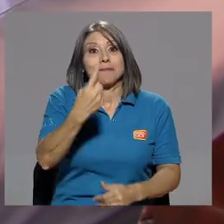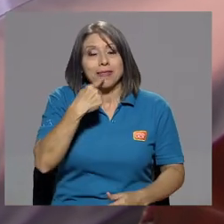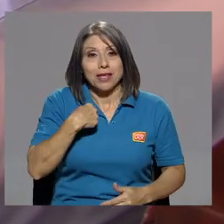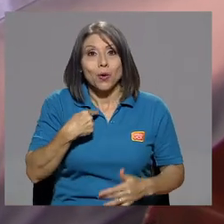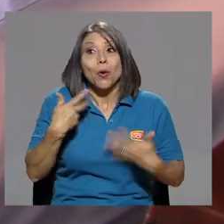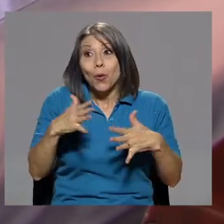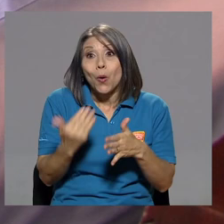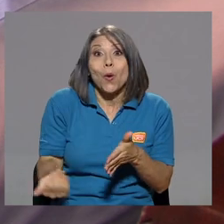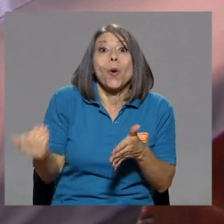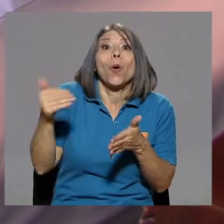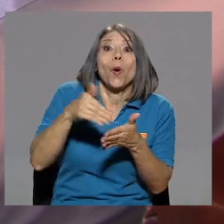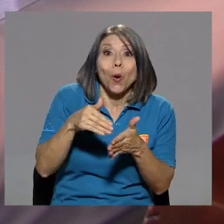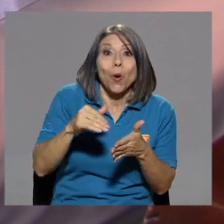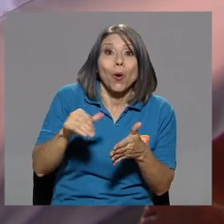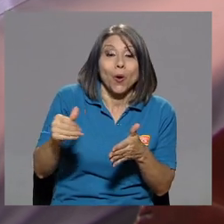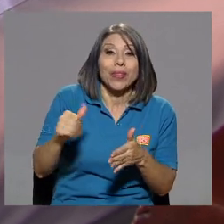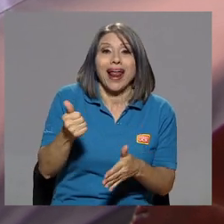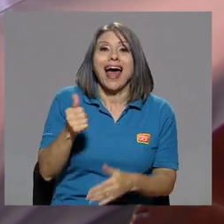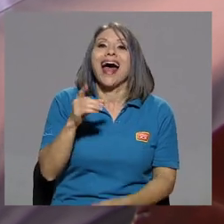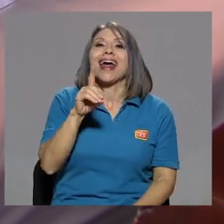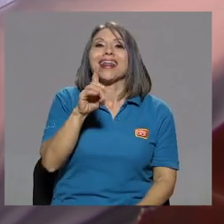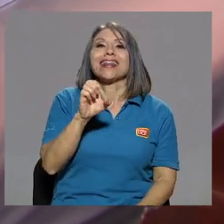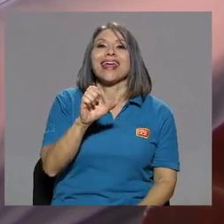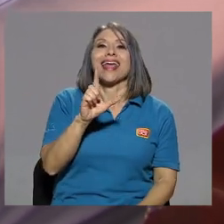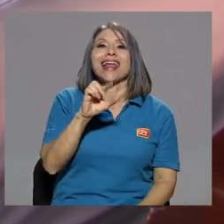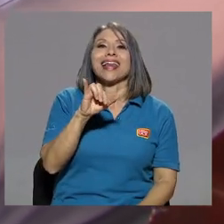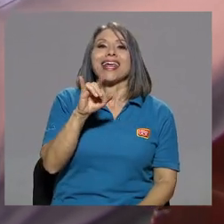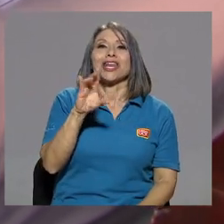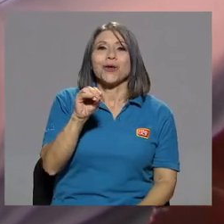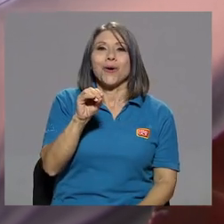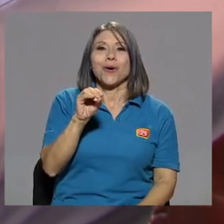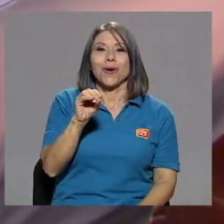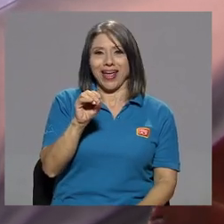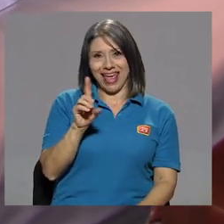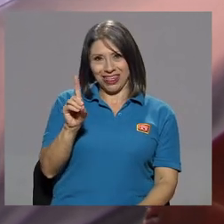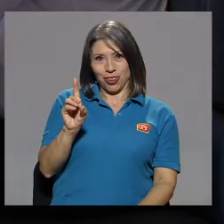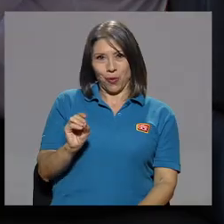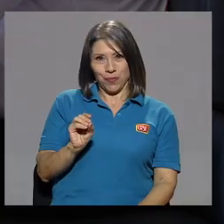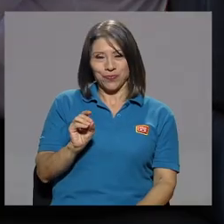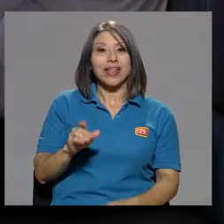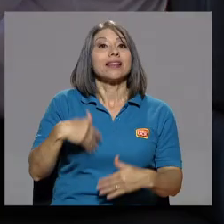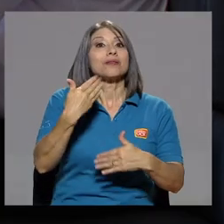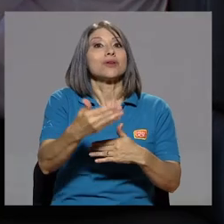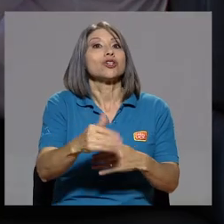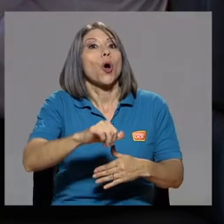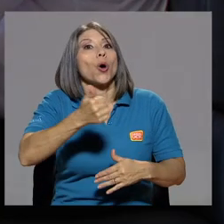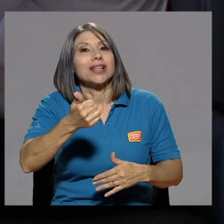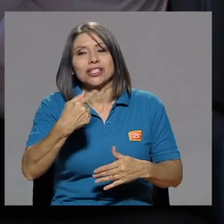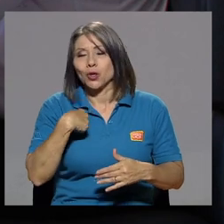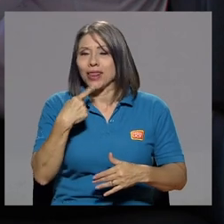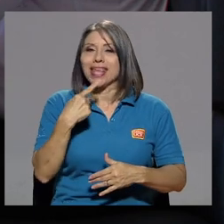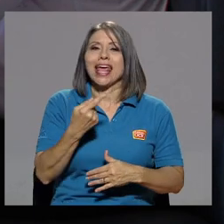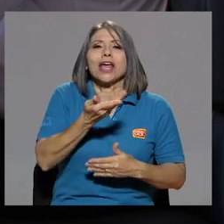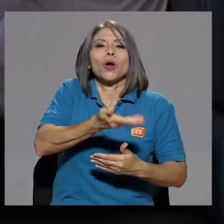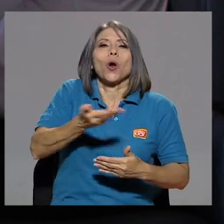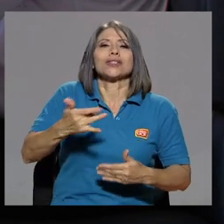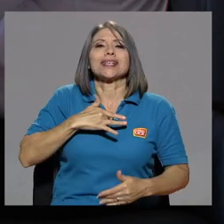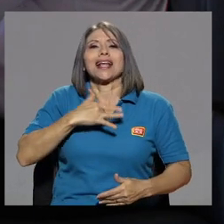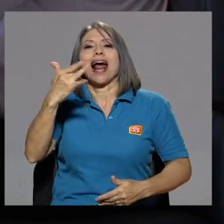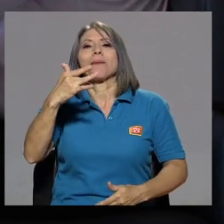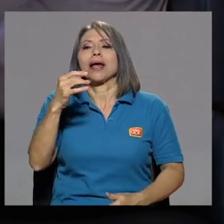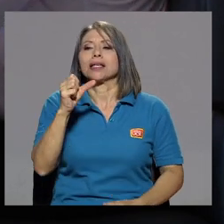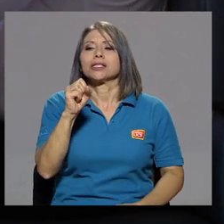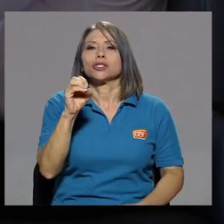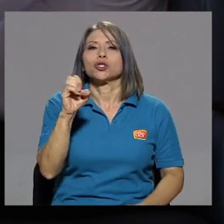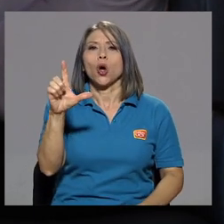este, Delirio en do. Delirio. Después, otra le digo, Cosas del alma en sol. Y me dice,